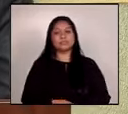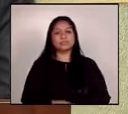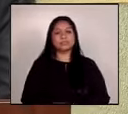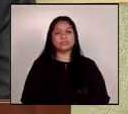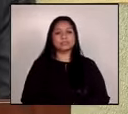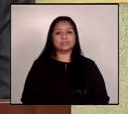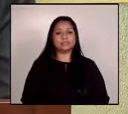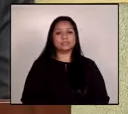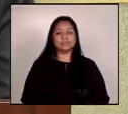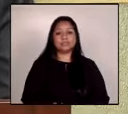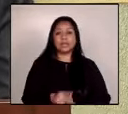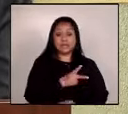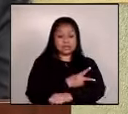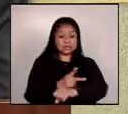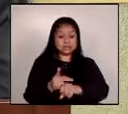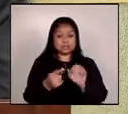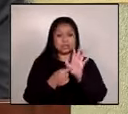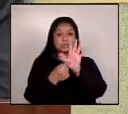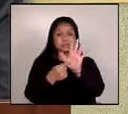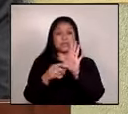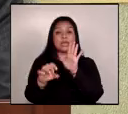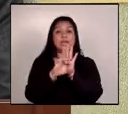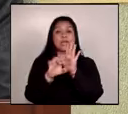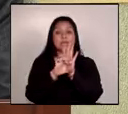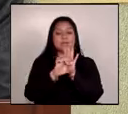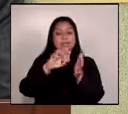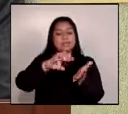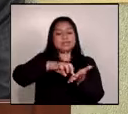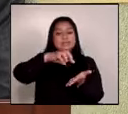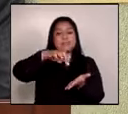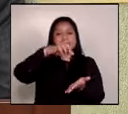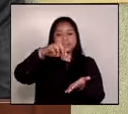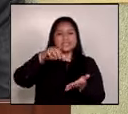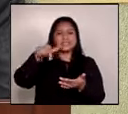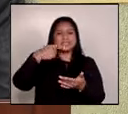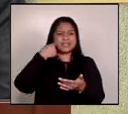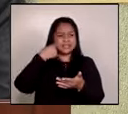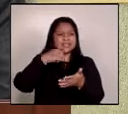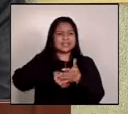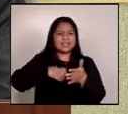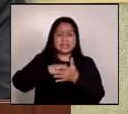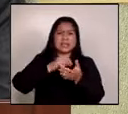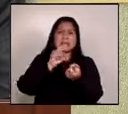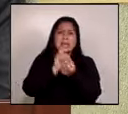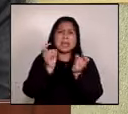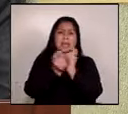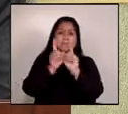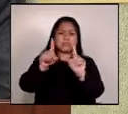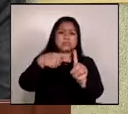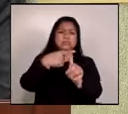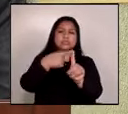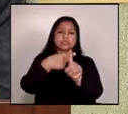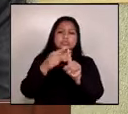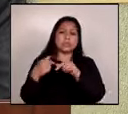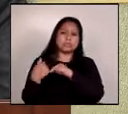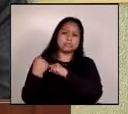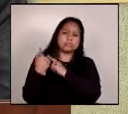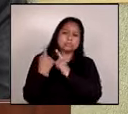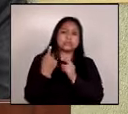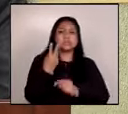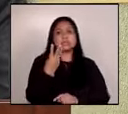la historia nos presenta ejemplos de países que han logrado cambios positivos en los últimos 30 años